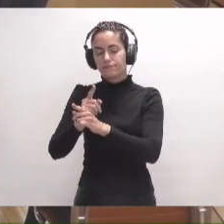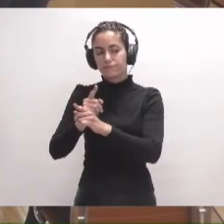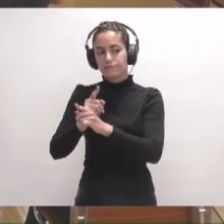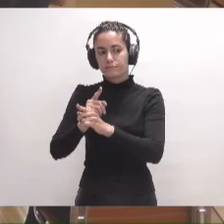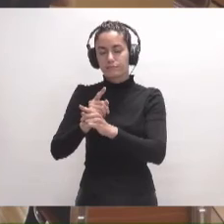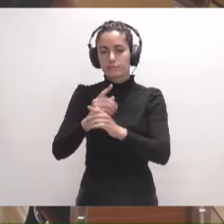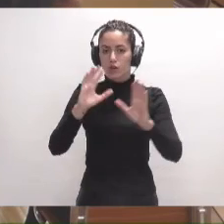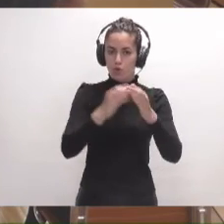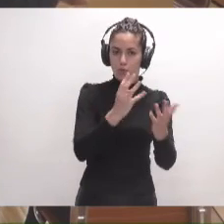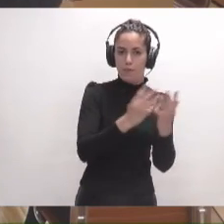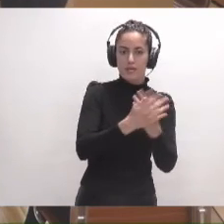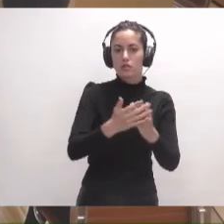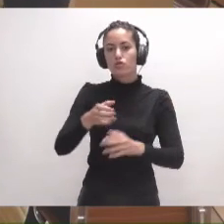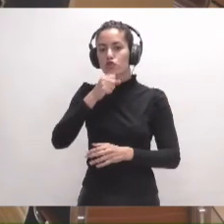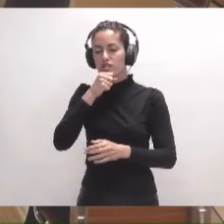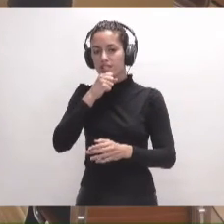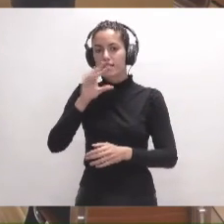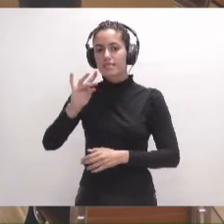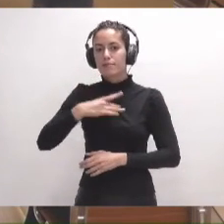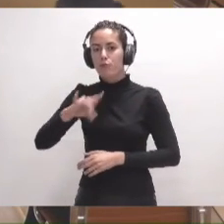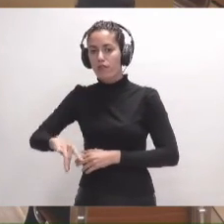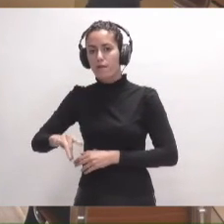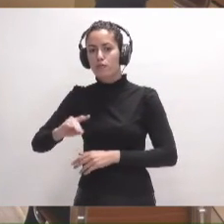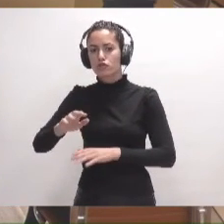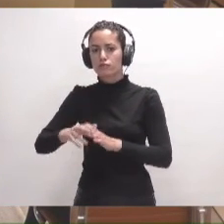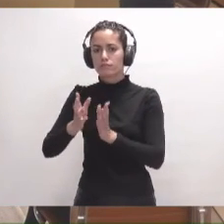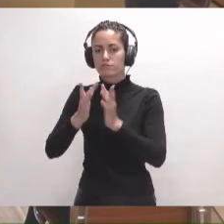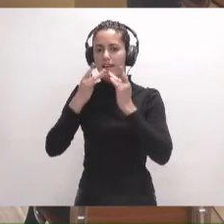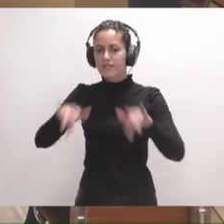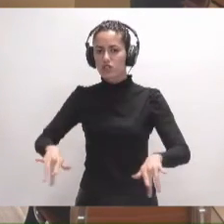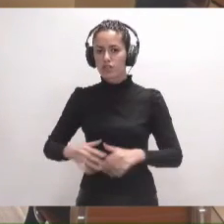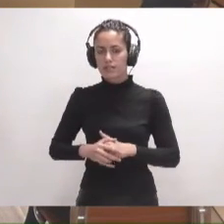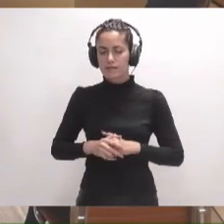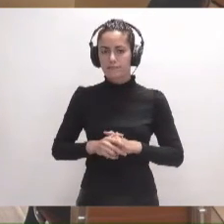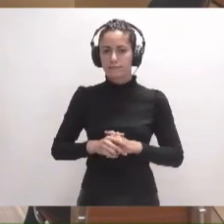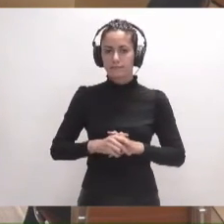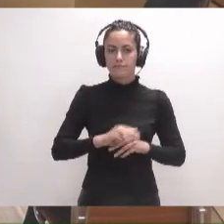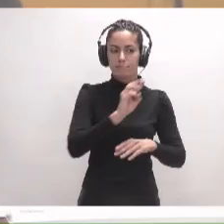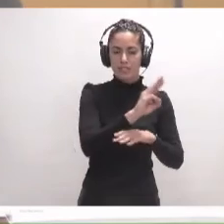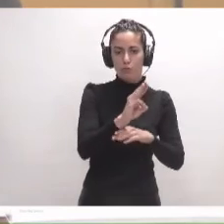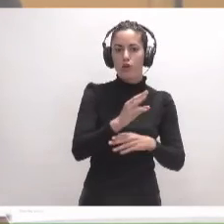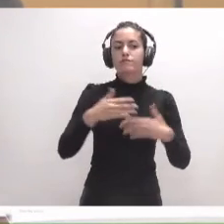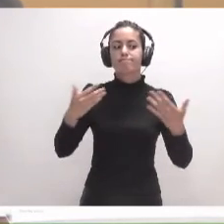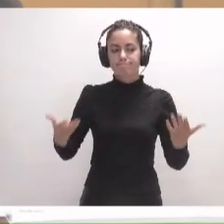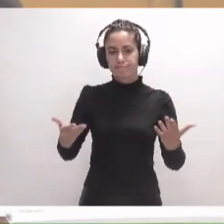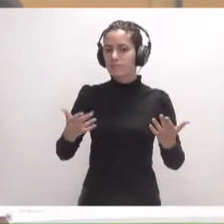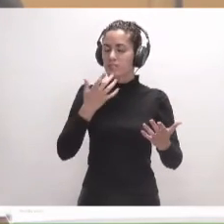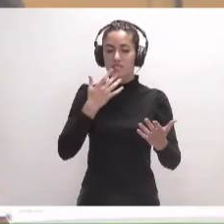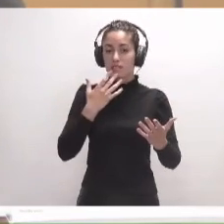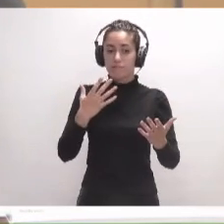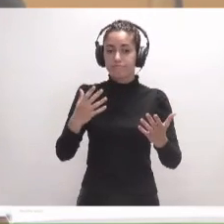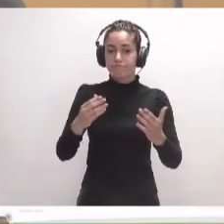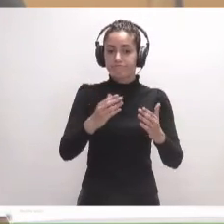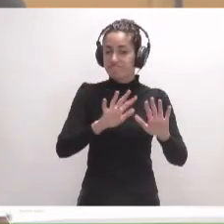Grupo Mixto, Socialista, si podemos. Abstenciones. Partido Popular. Por tanto, si nadie